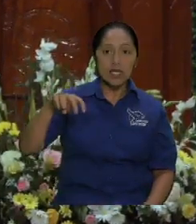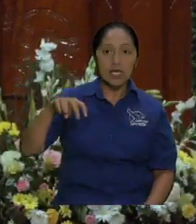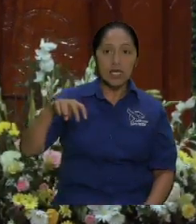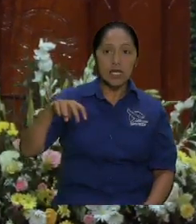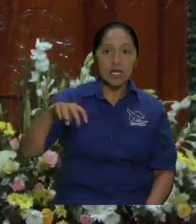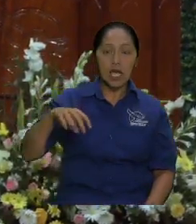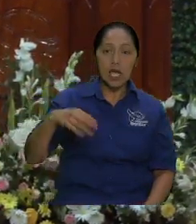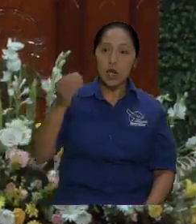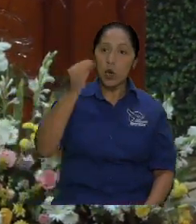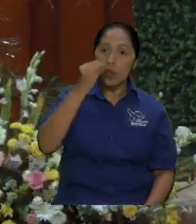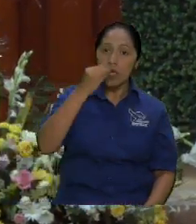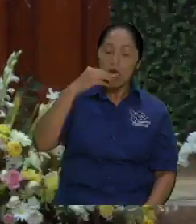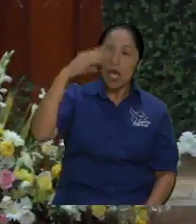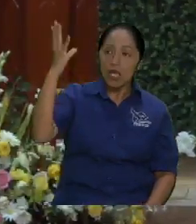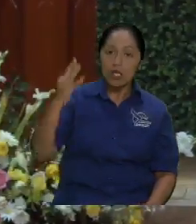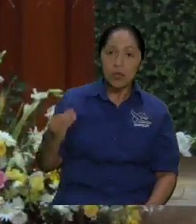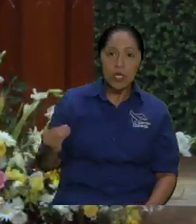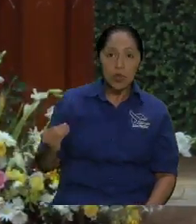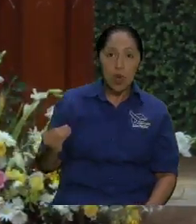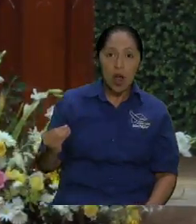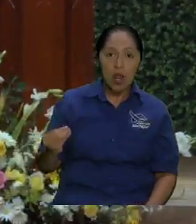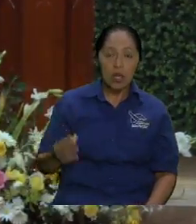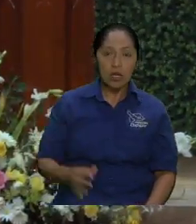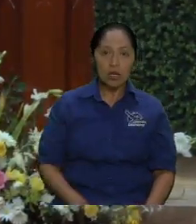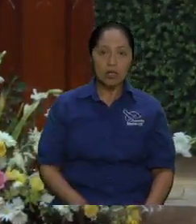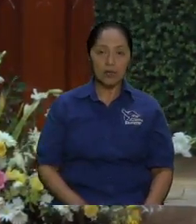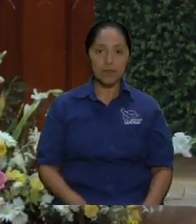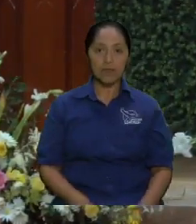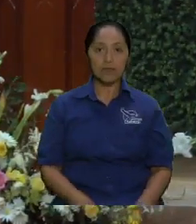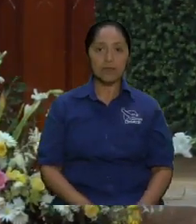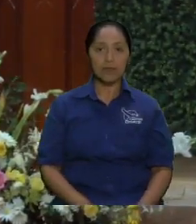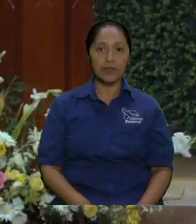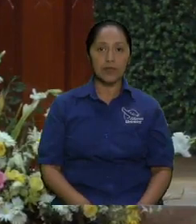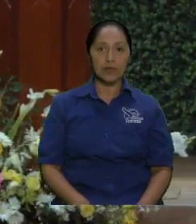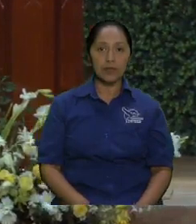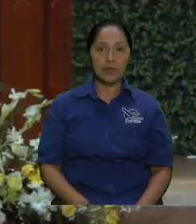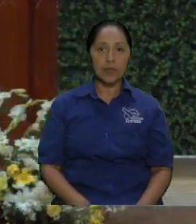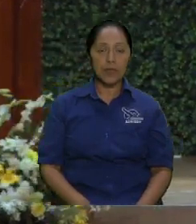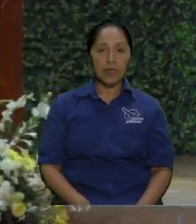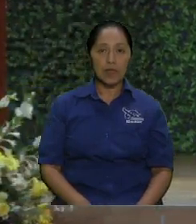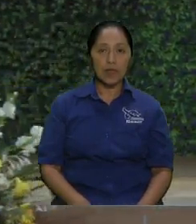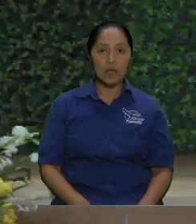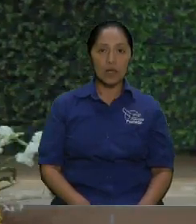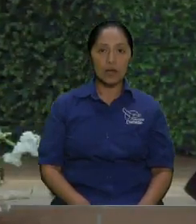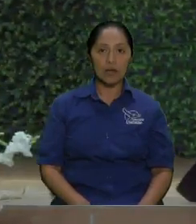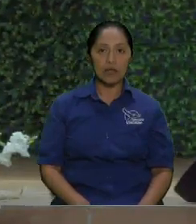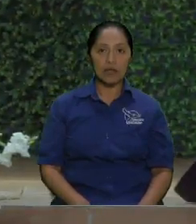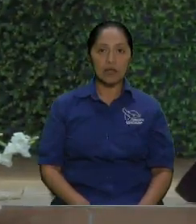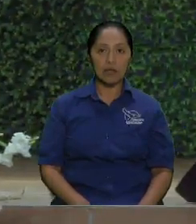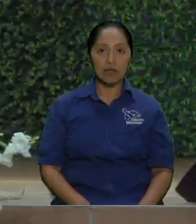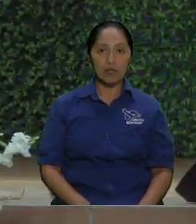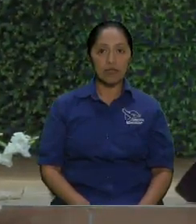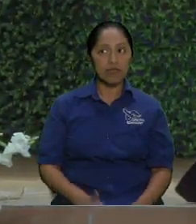Tranquila, como que el alma se iba a comer el trigo. Tiene que haber un simbolismo.